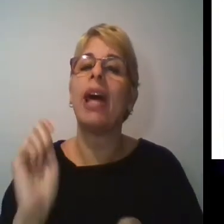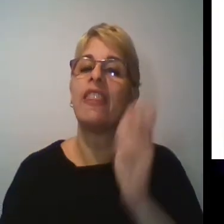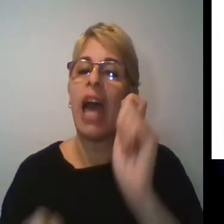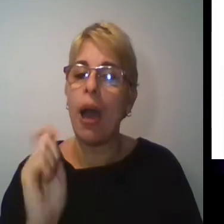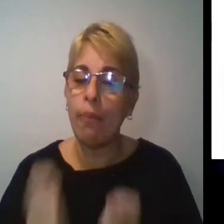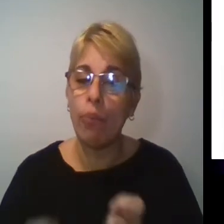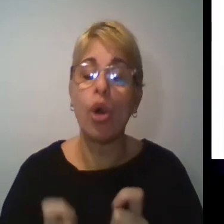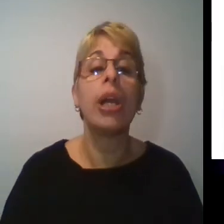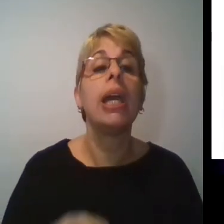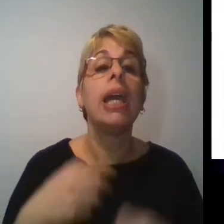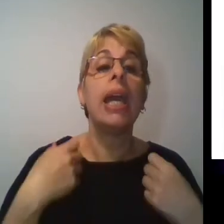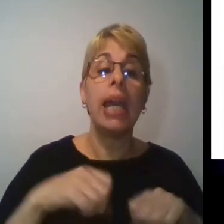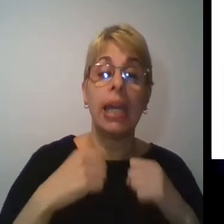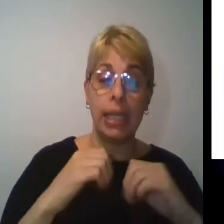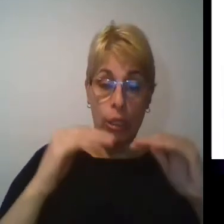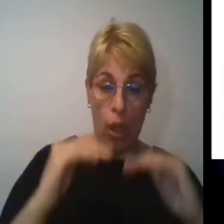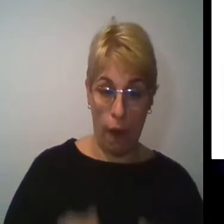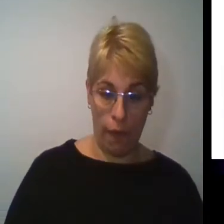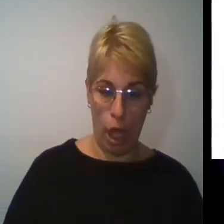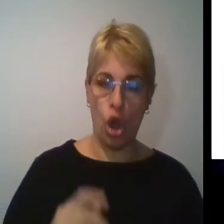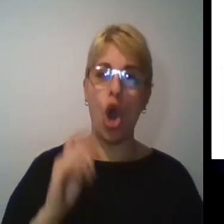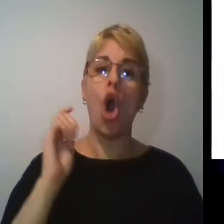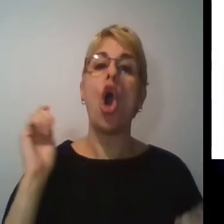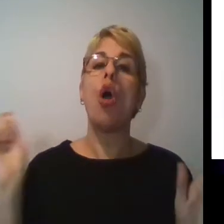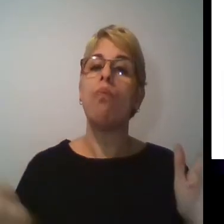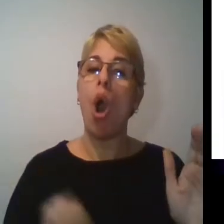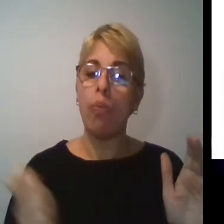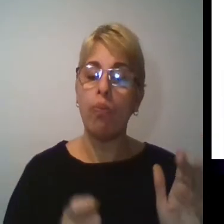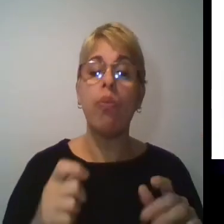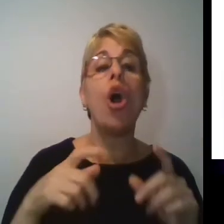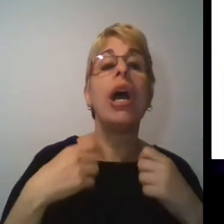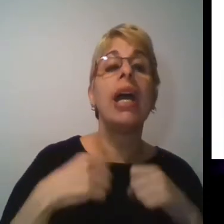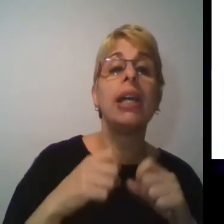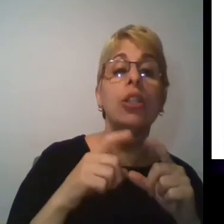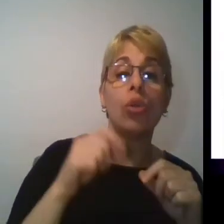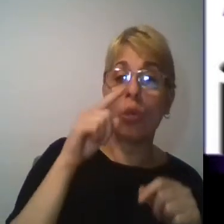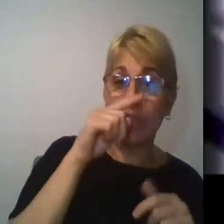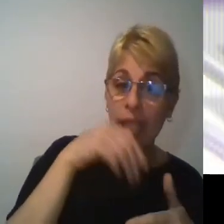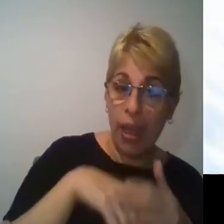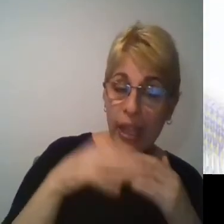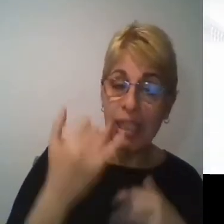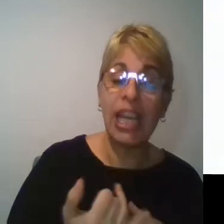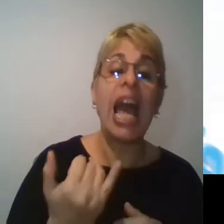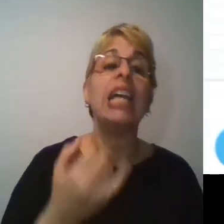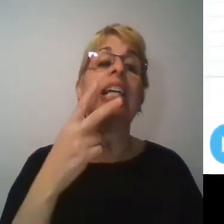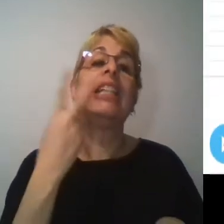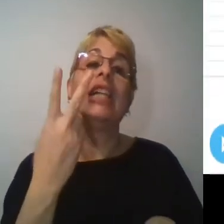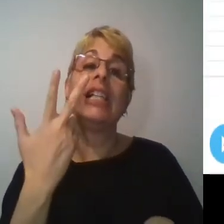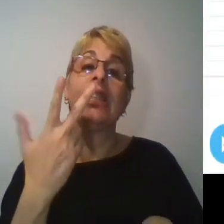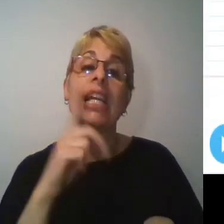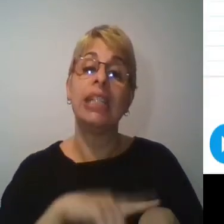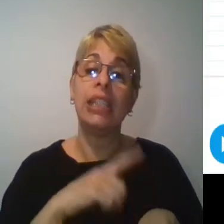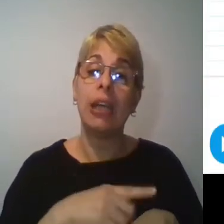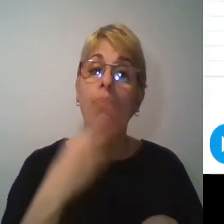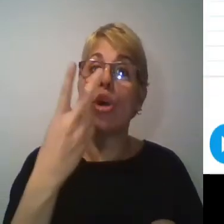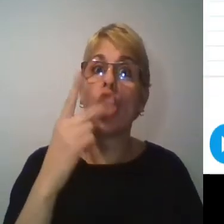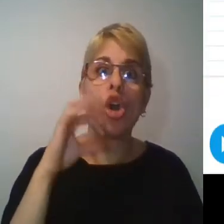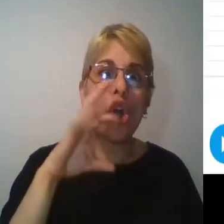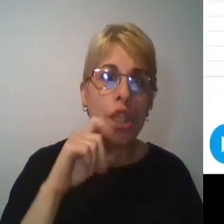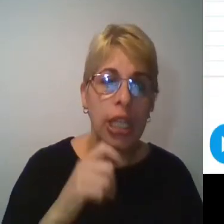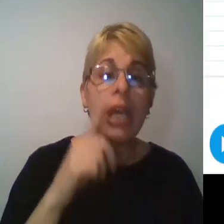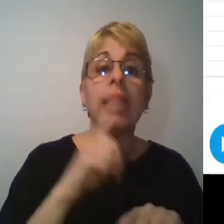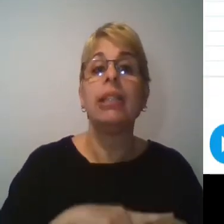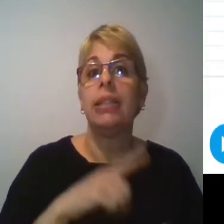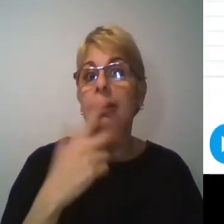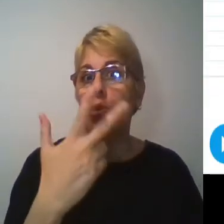debajo corresponden al bombo. El ejercicio número 7 va a tener en el tercer tiempo 2 corcheas, de manera tal que el tercer tiempo,